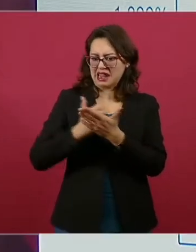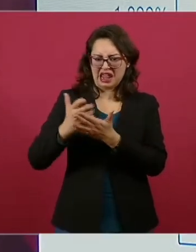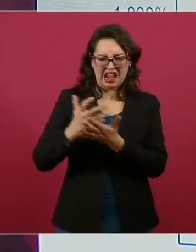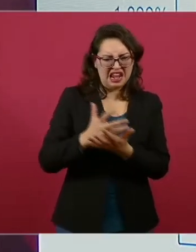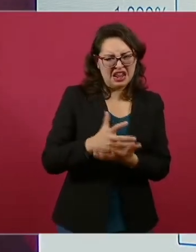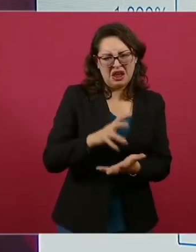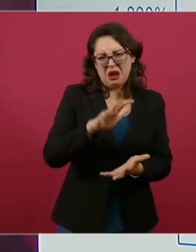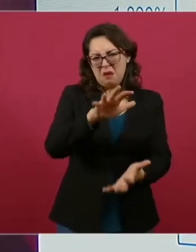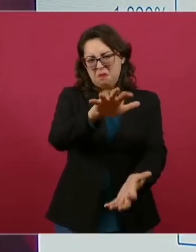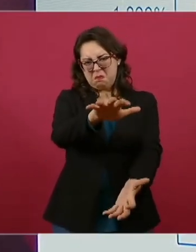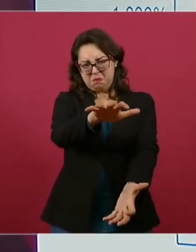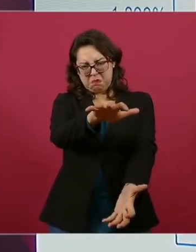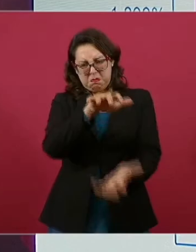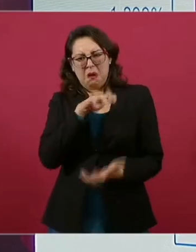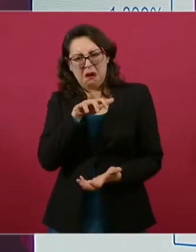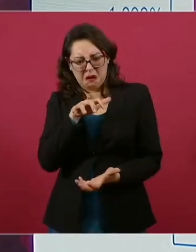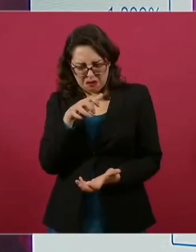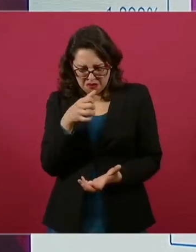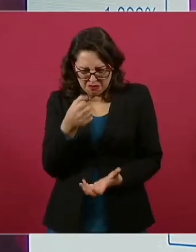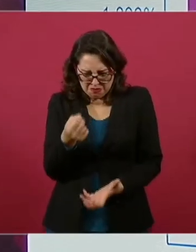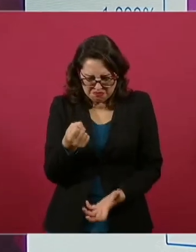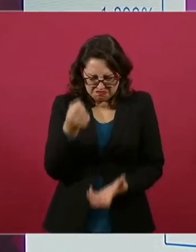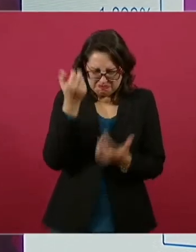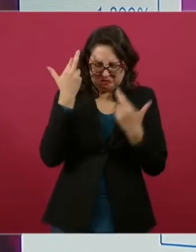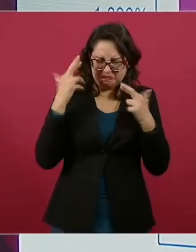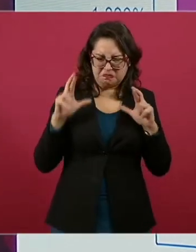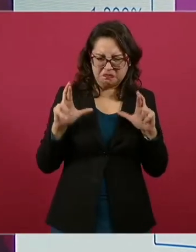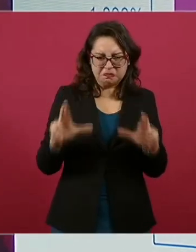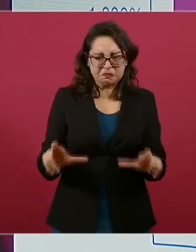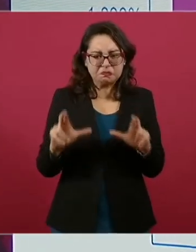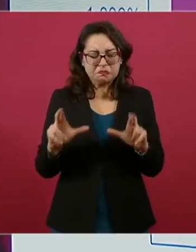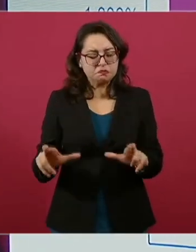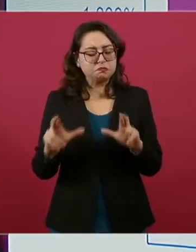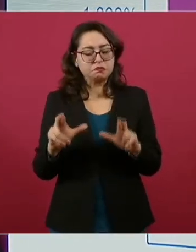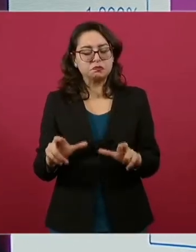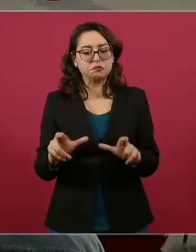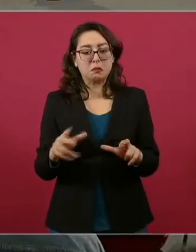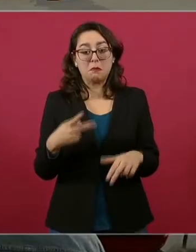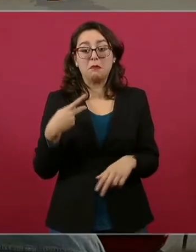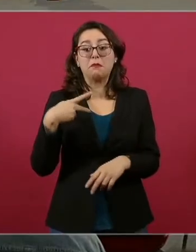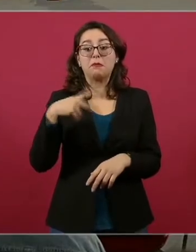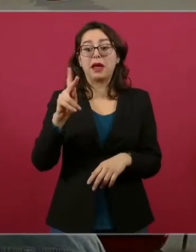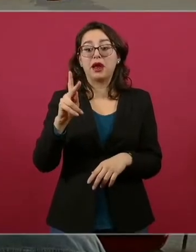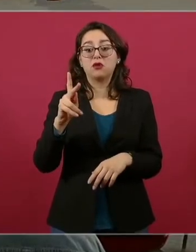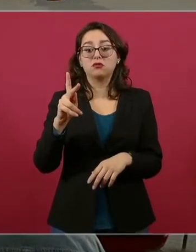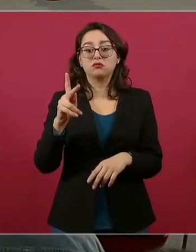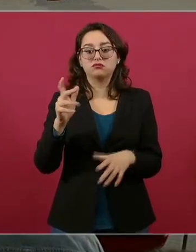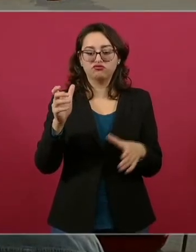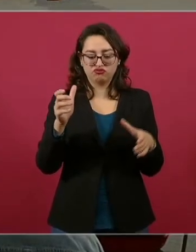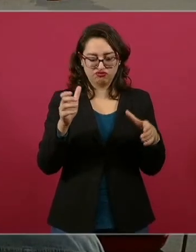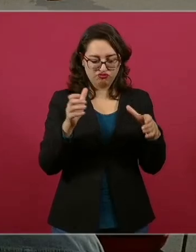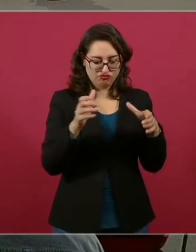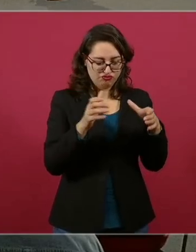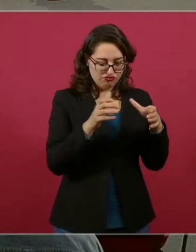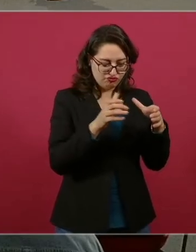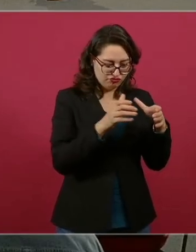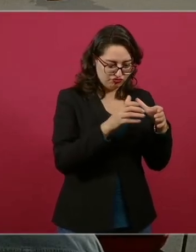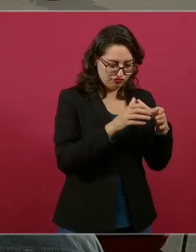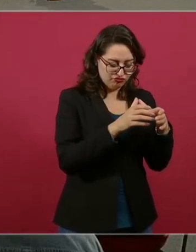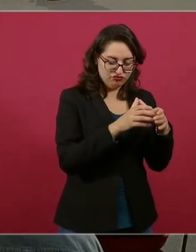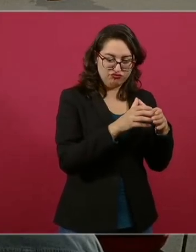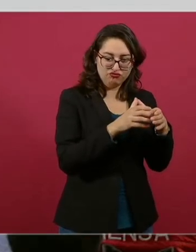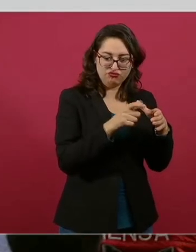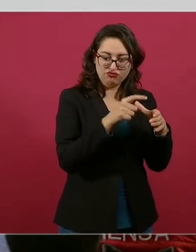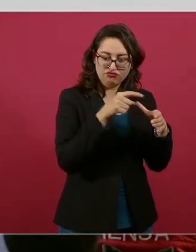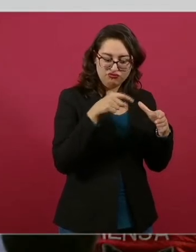multimillonario pasó en el sexenio de Salinas